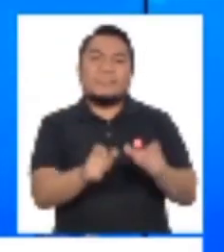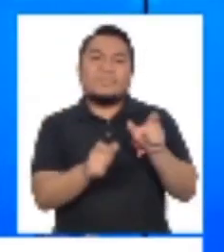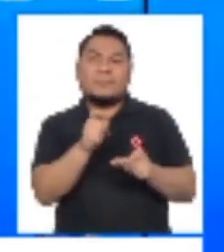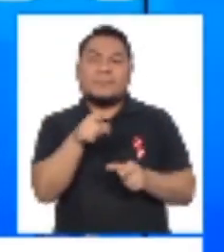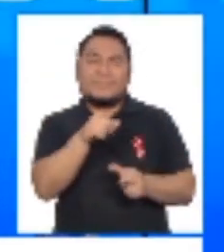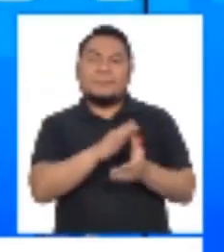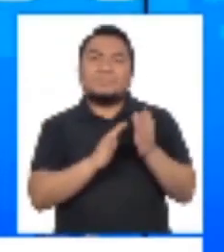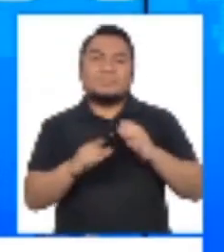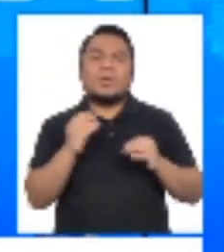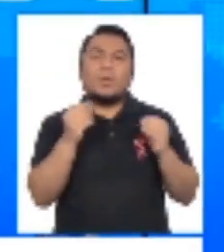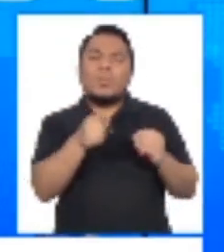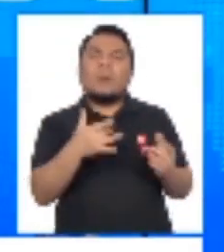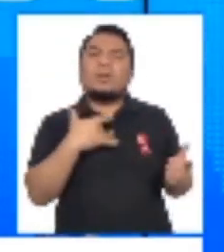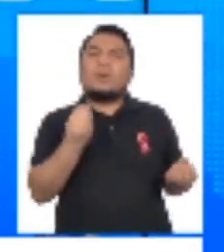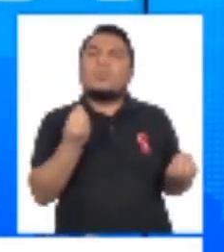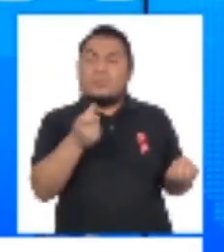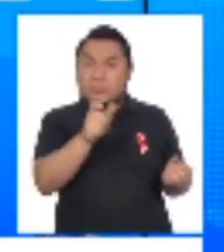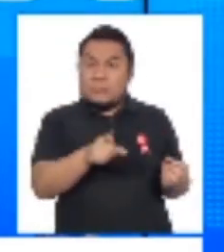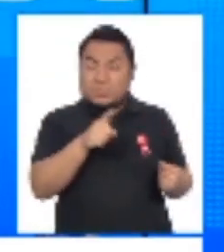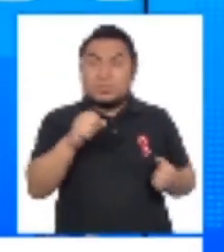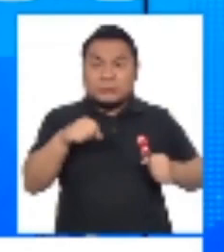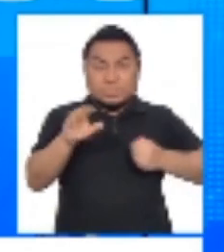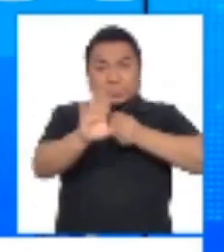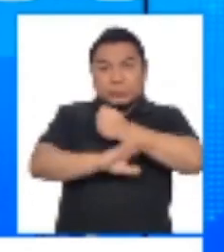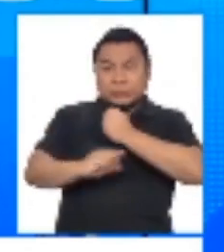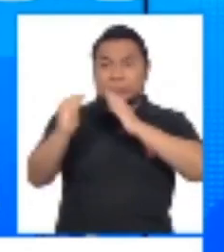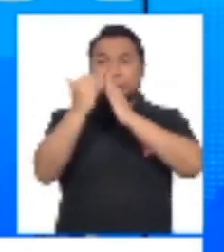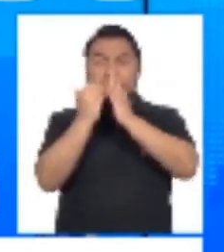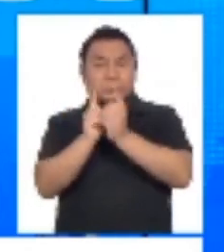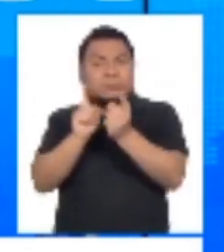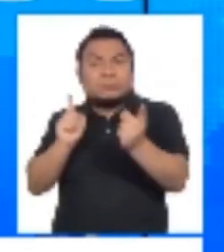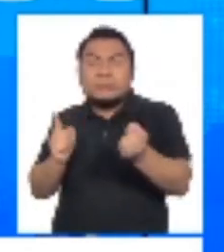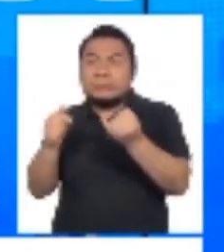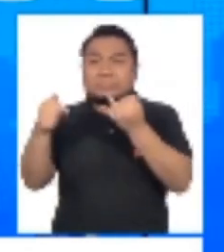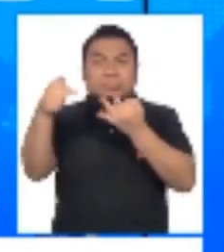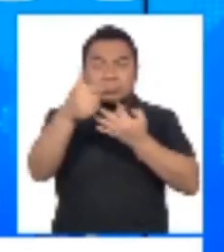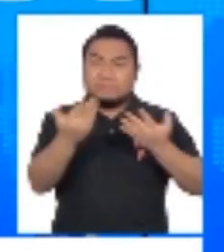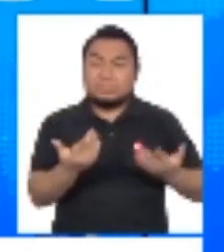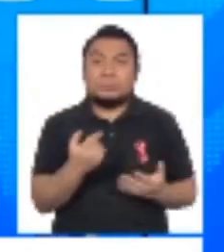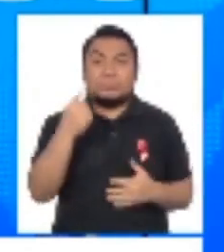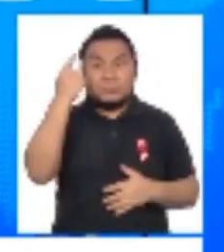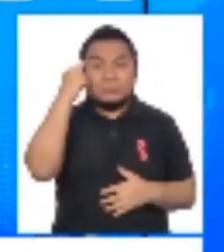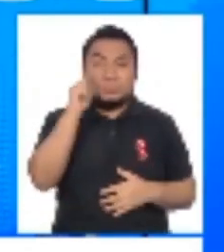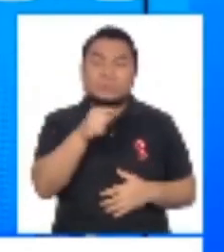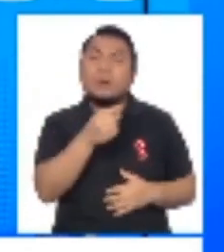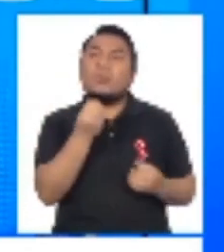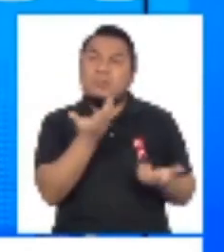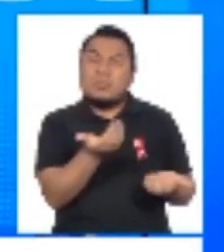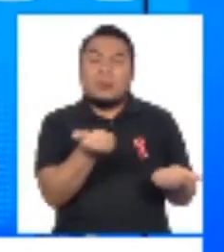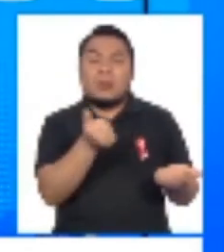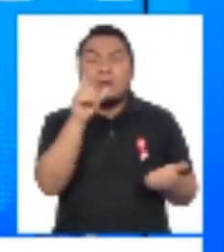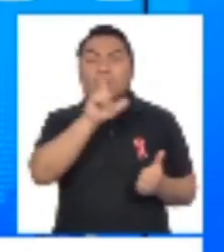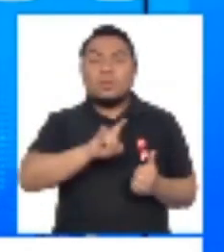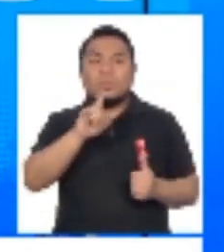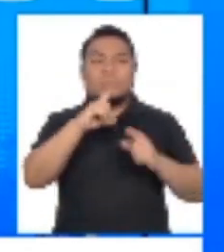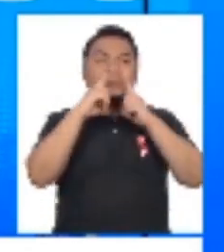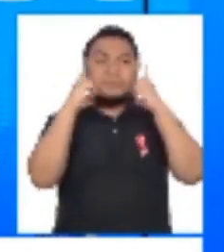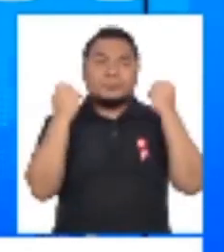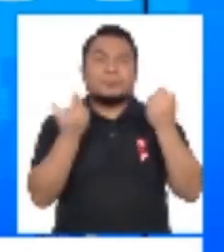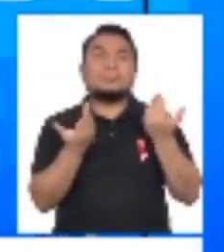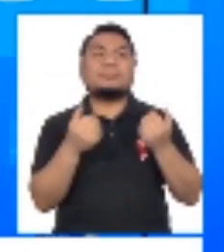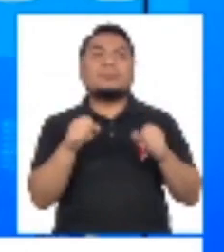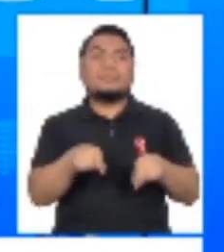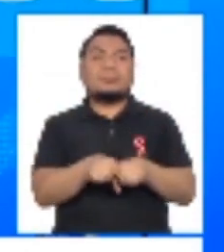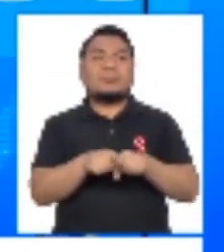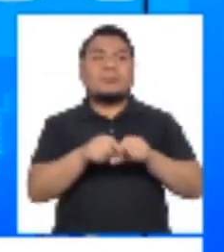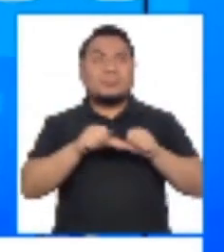con respecto a la pandemia? ¿Están colaborando, sobre todo manteniendo lo importante que es el distanciamiento social, el uso de la mascarilla y